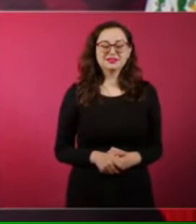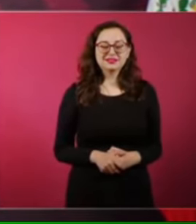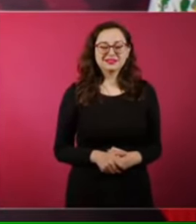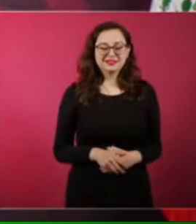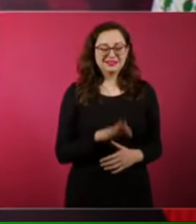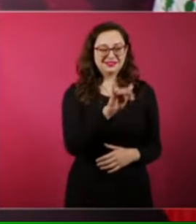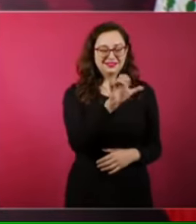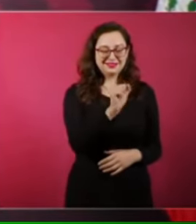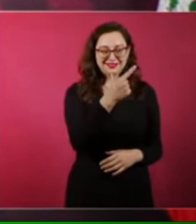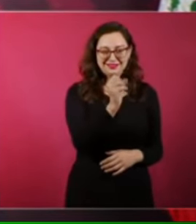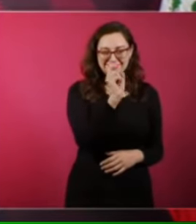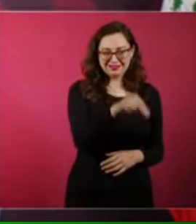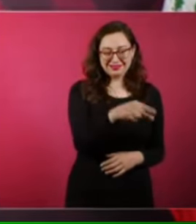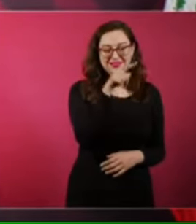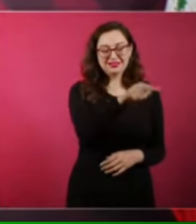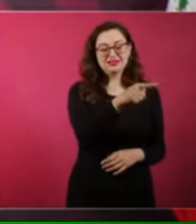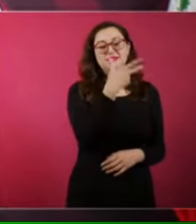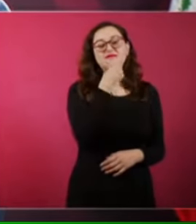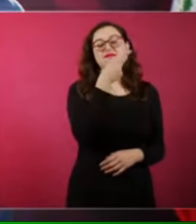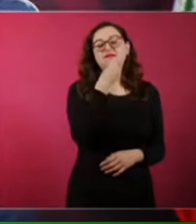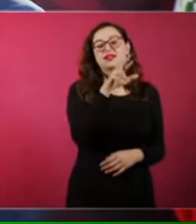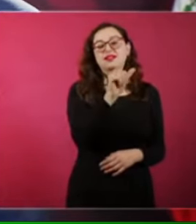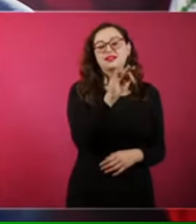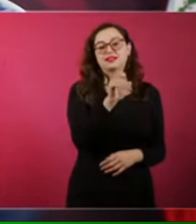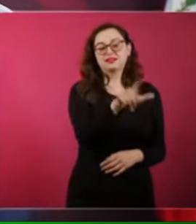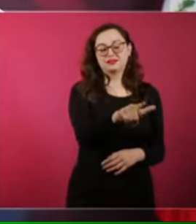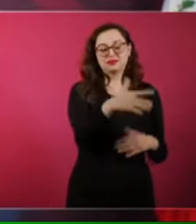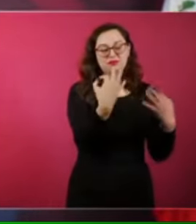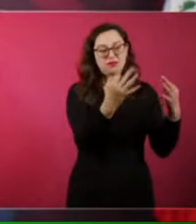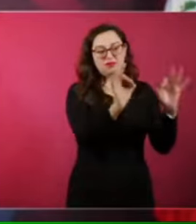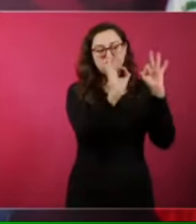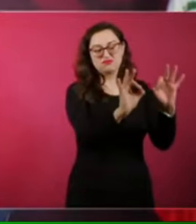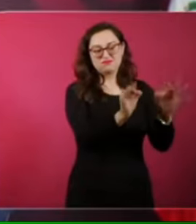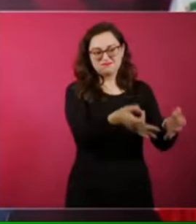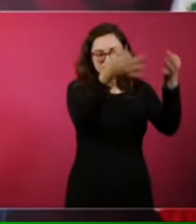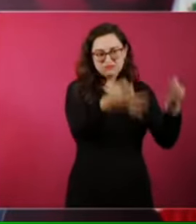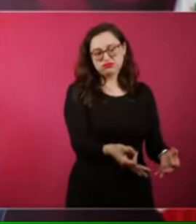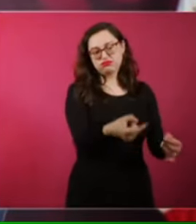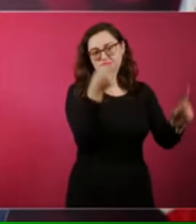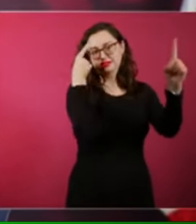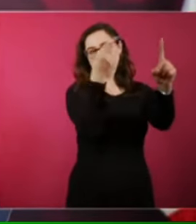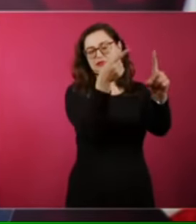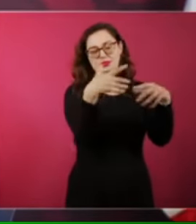Rafael Barajas es un hombre de principios, de ideales,